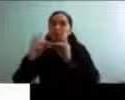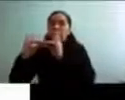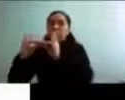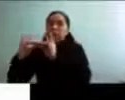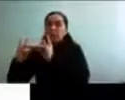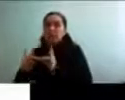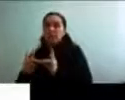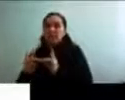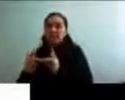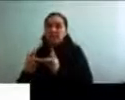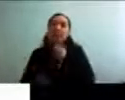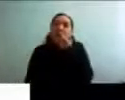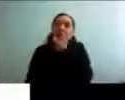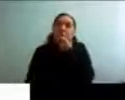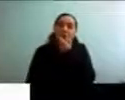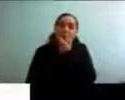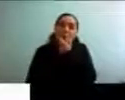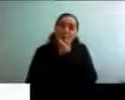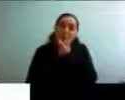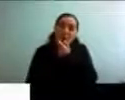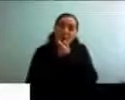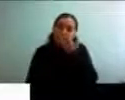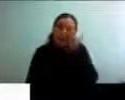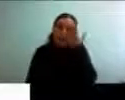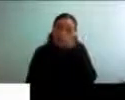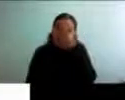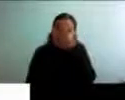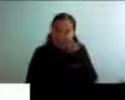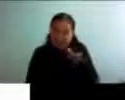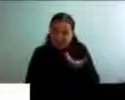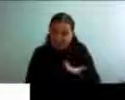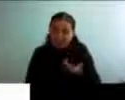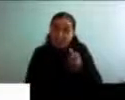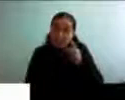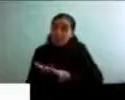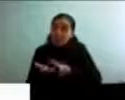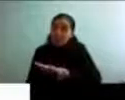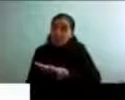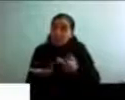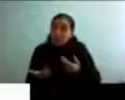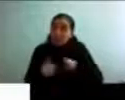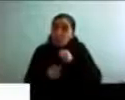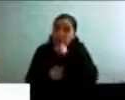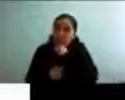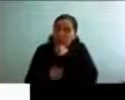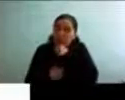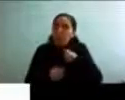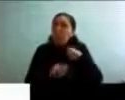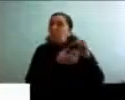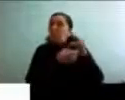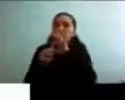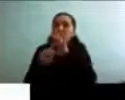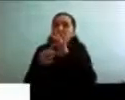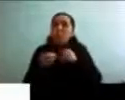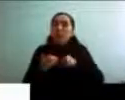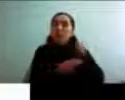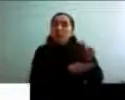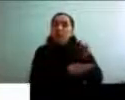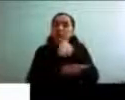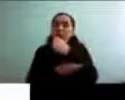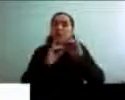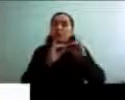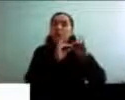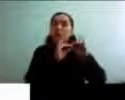un humor negro, ¿no? Es cierto, para que estamos con cosas, pero es verdad, ¿no? Es verdad, por decirlo así como entre